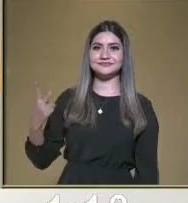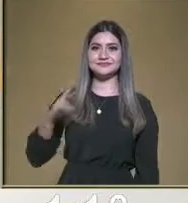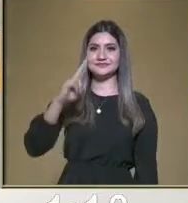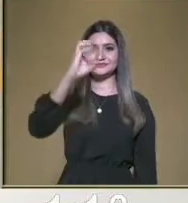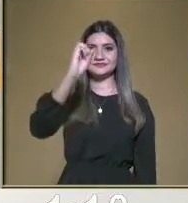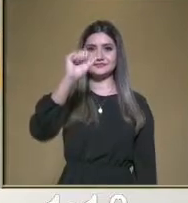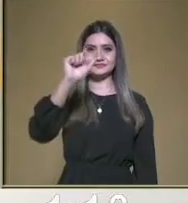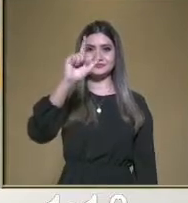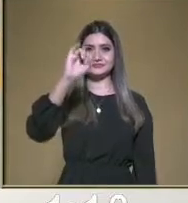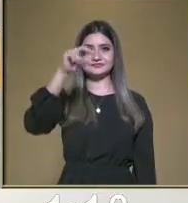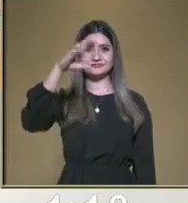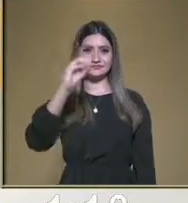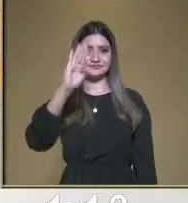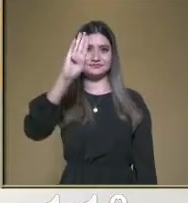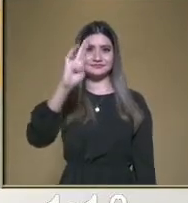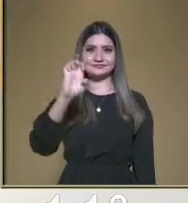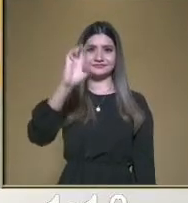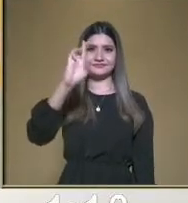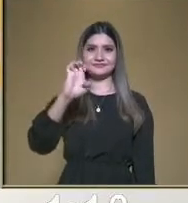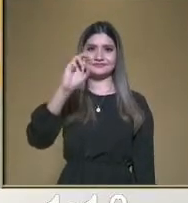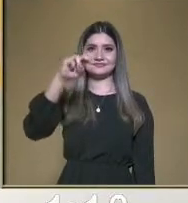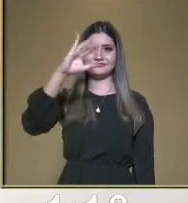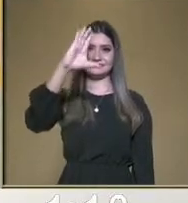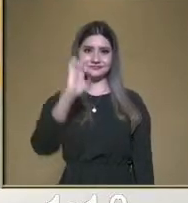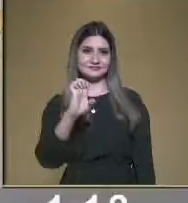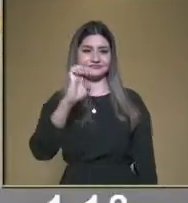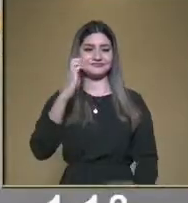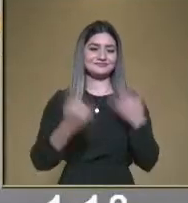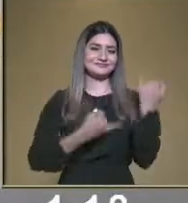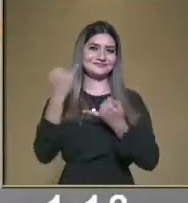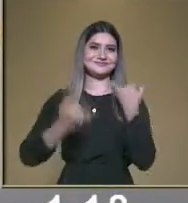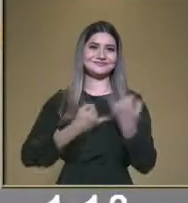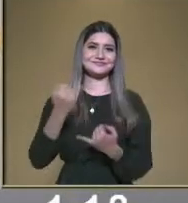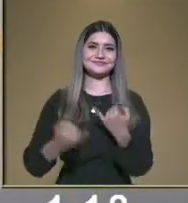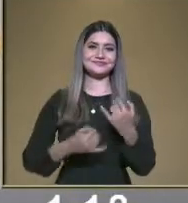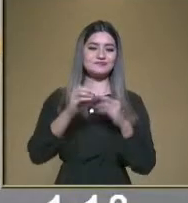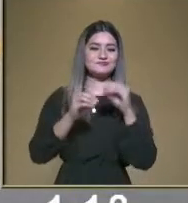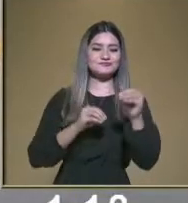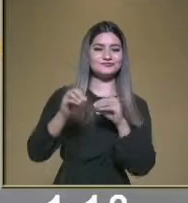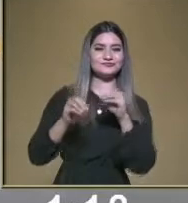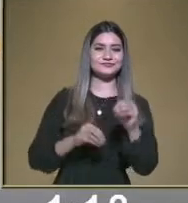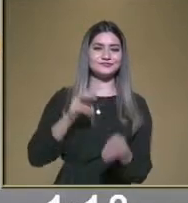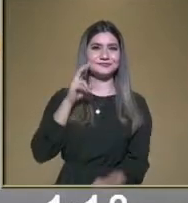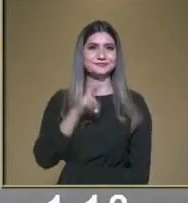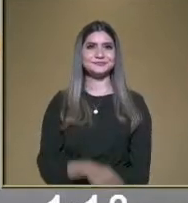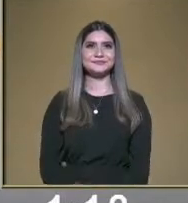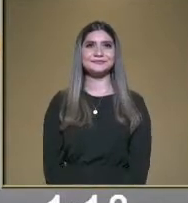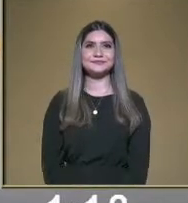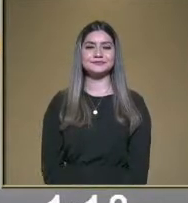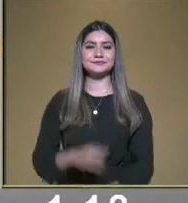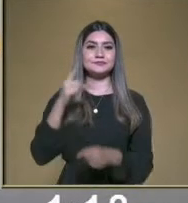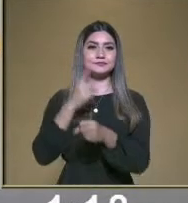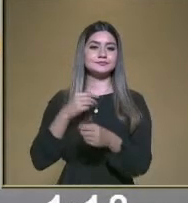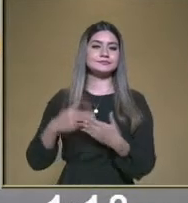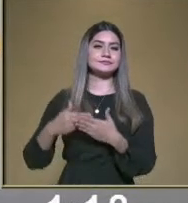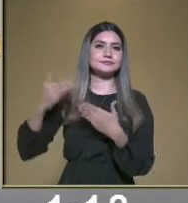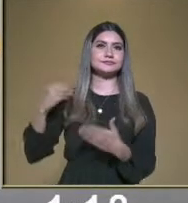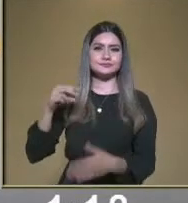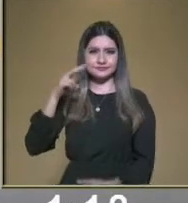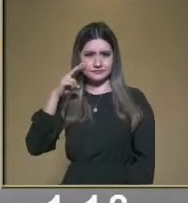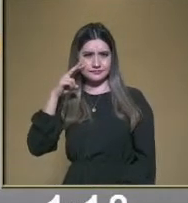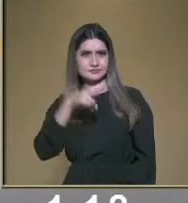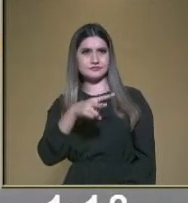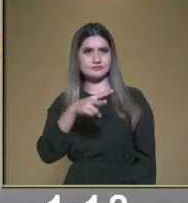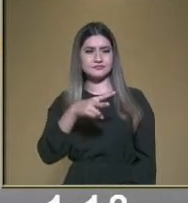van a tener la oportunidad de realizar este juego. Muy bien. A ver, bueno, pues antes de empezar, si se dan cuenta,